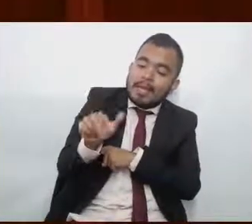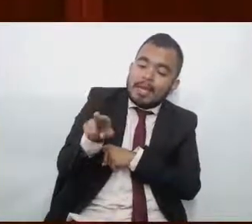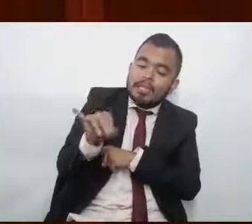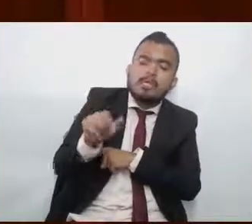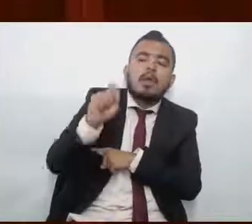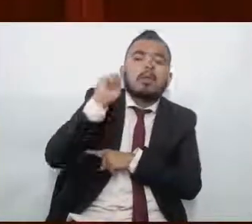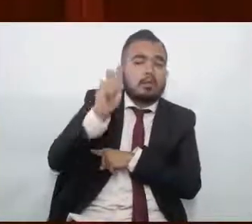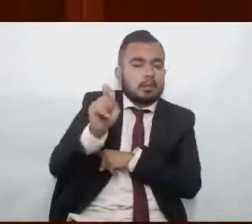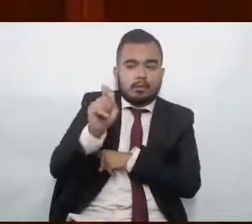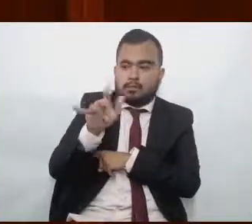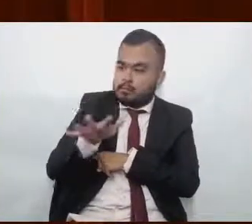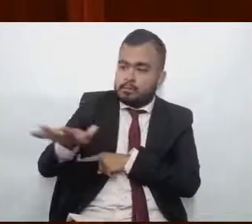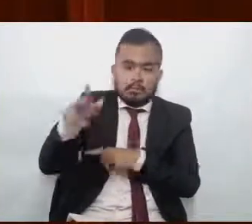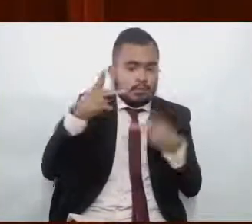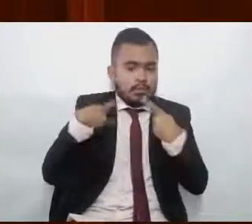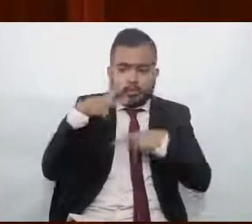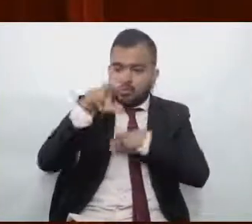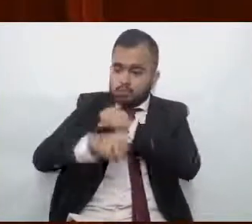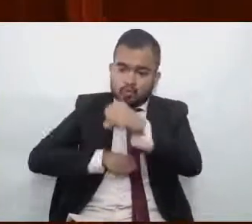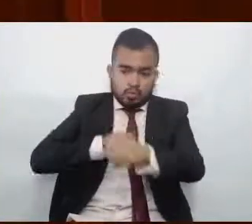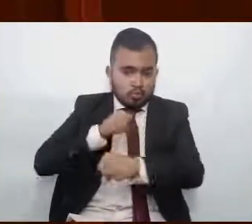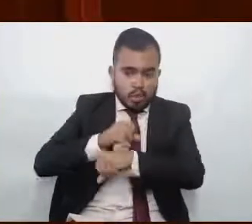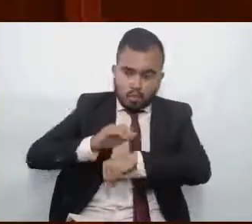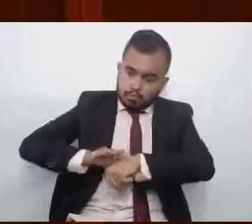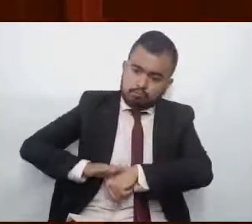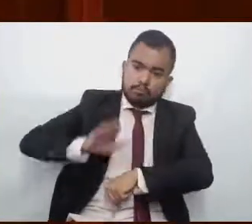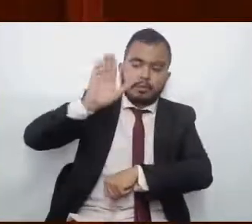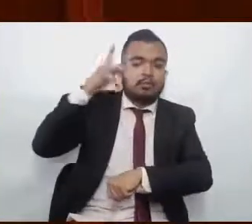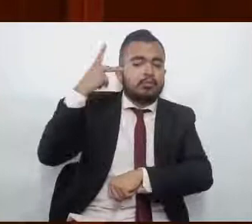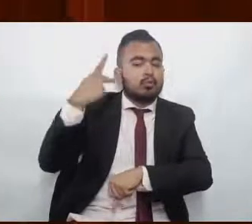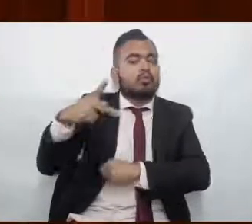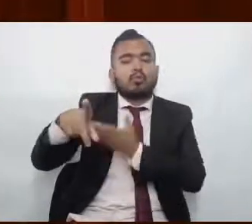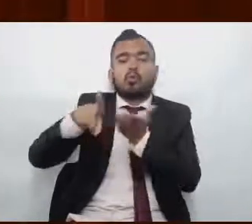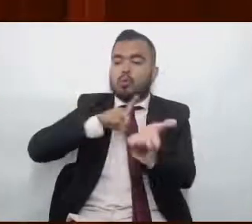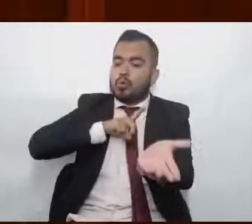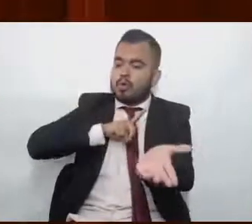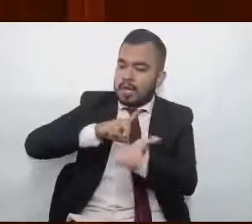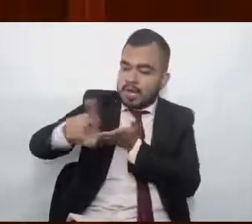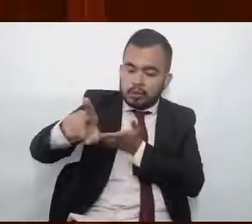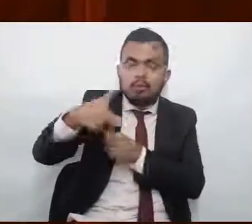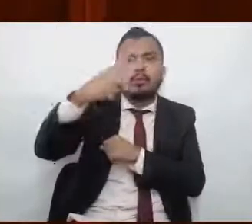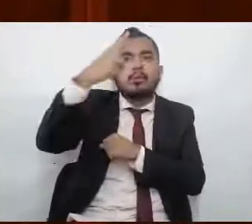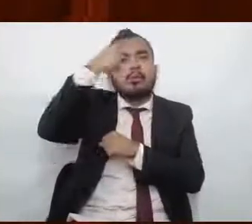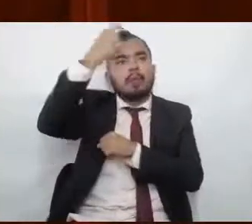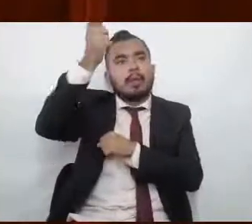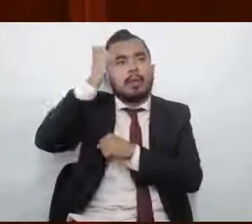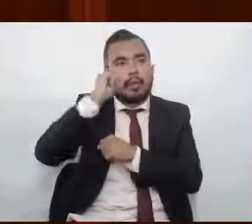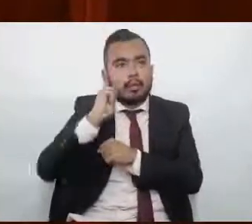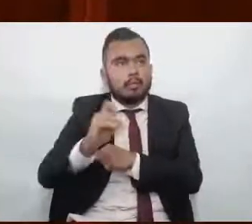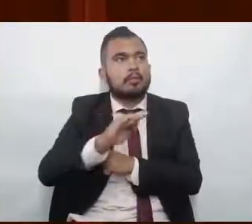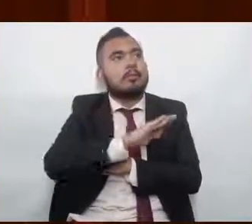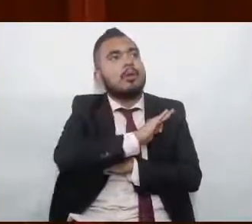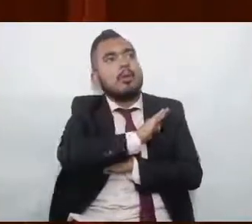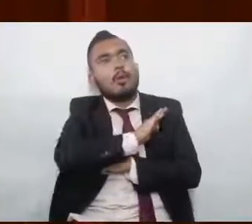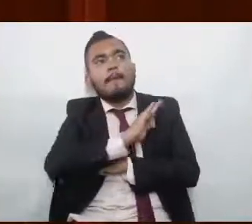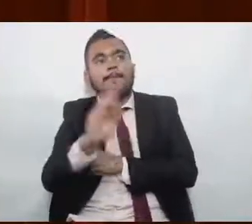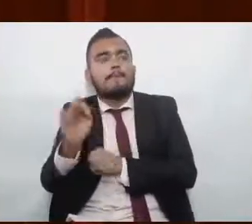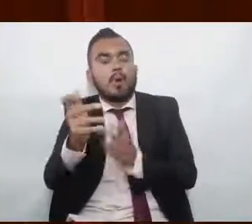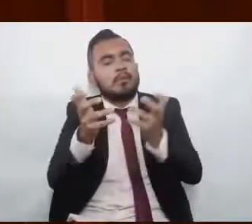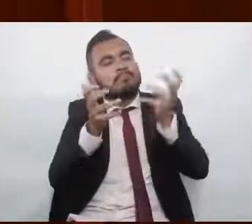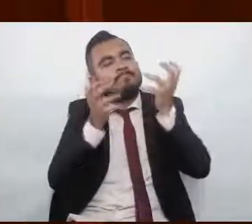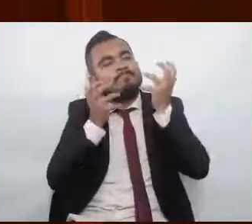ciudadanas y los ciudadanos en general, también a aspirar a una postulación, ya sea